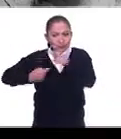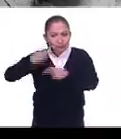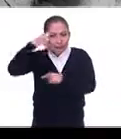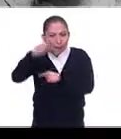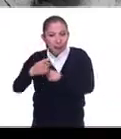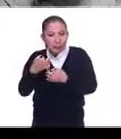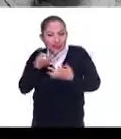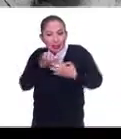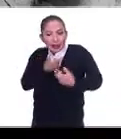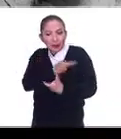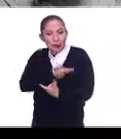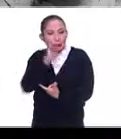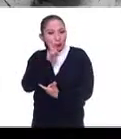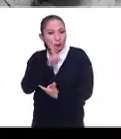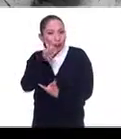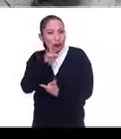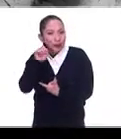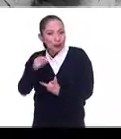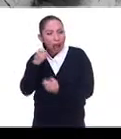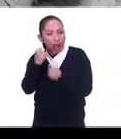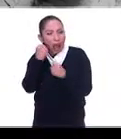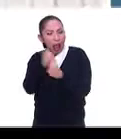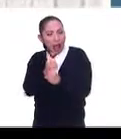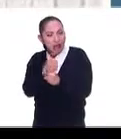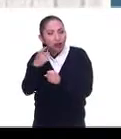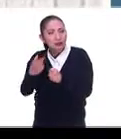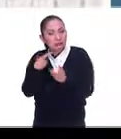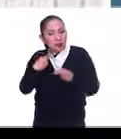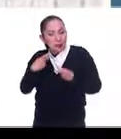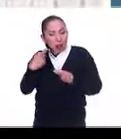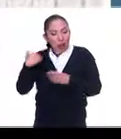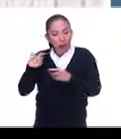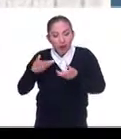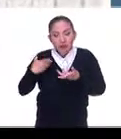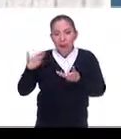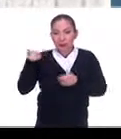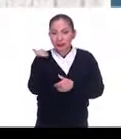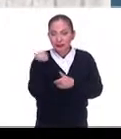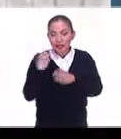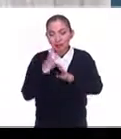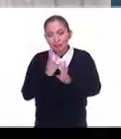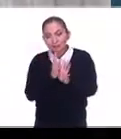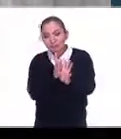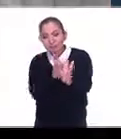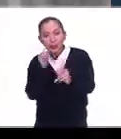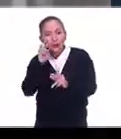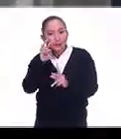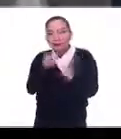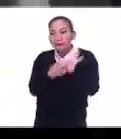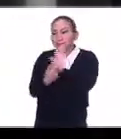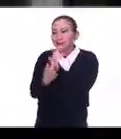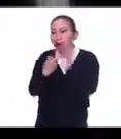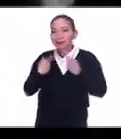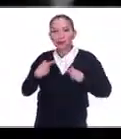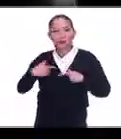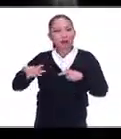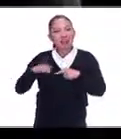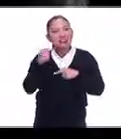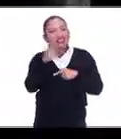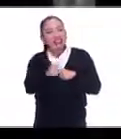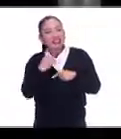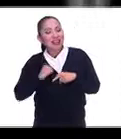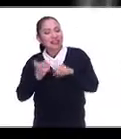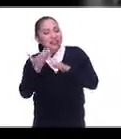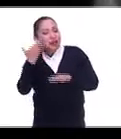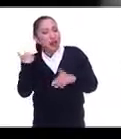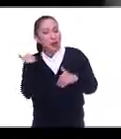atraparon a esta francesa que al paso de los años organizó pasarelas para mostrar y sensibilizar a la sociedad sobre los